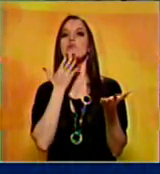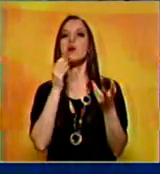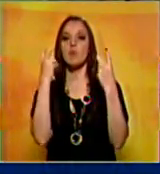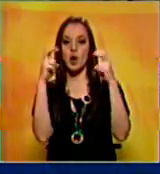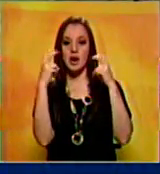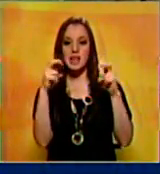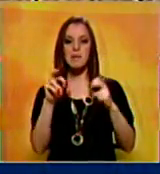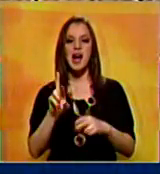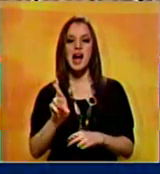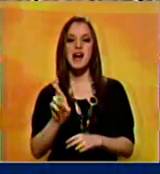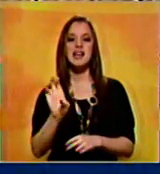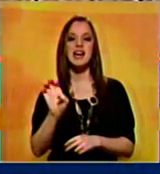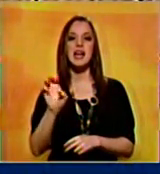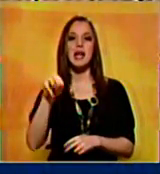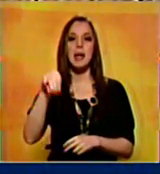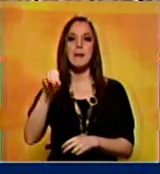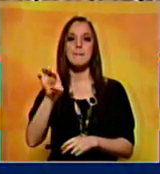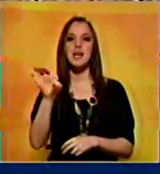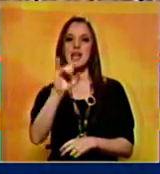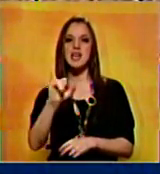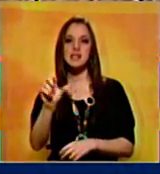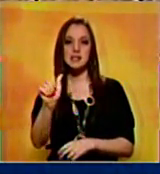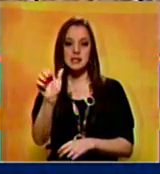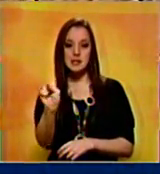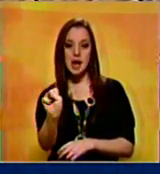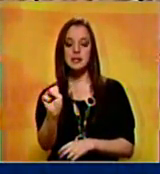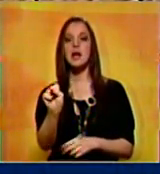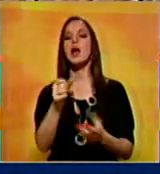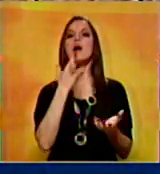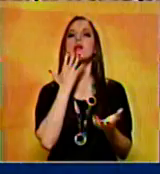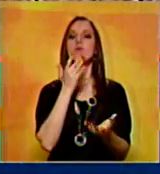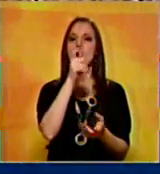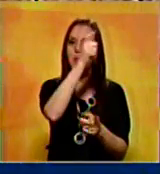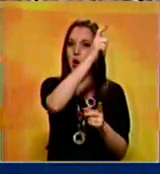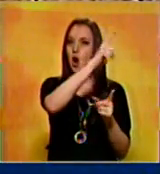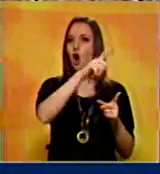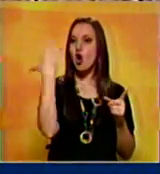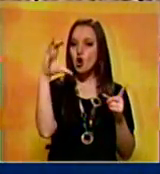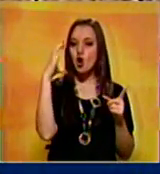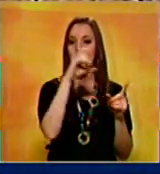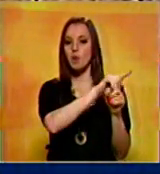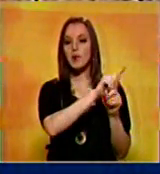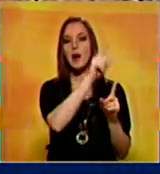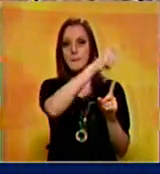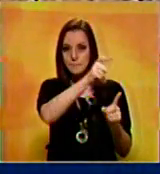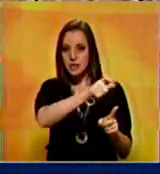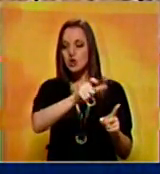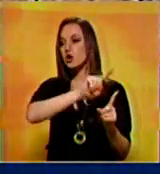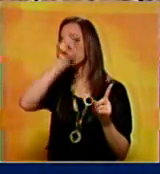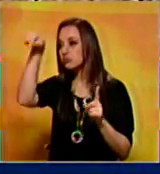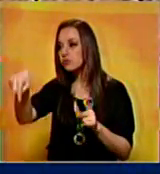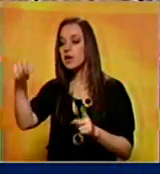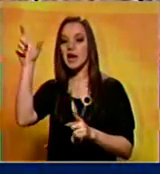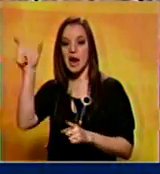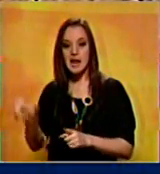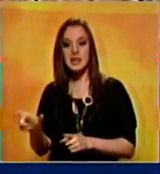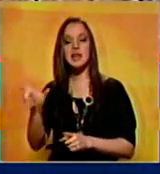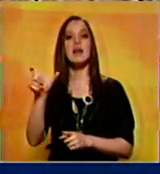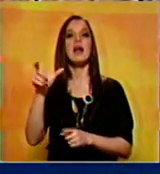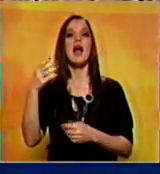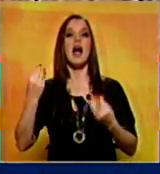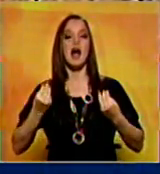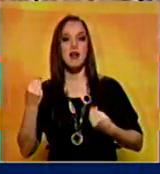remesas. Hay también un tema que nos concierne muchísimo y que nos